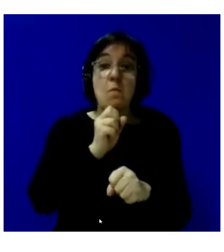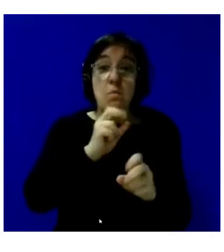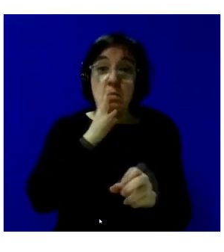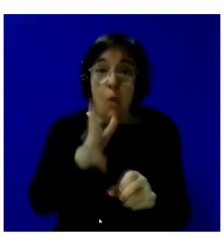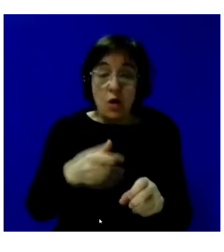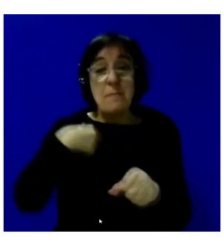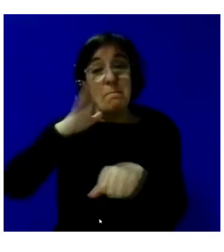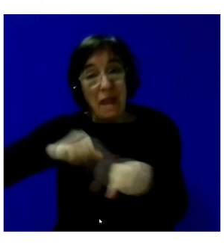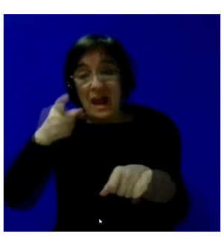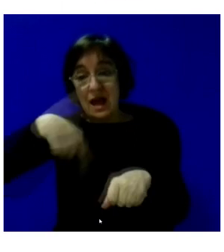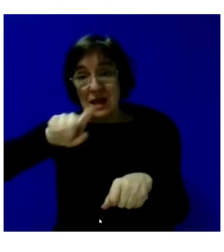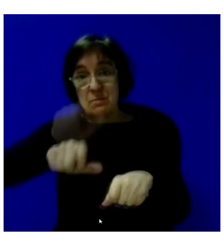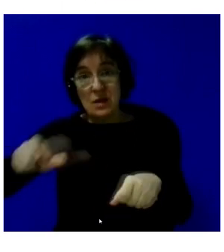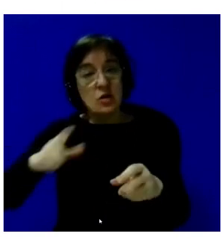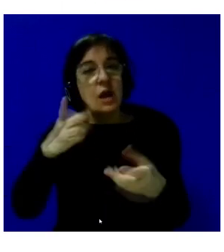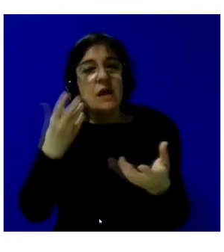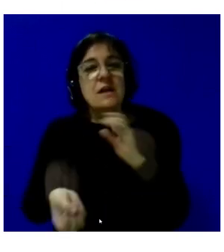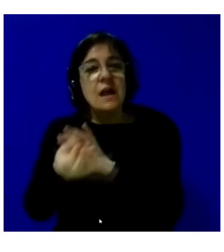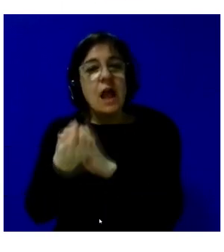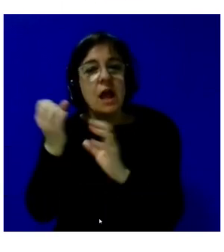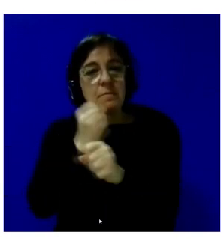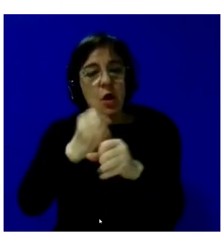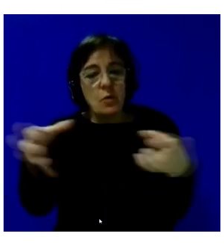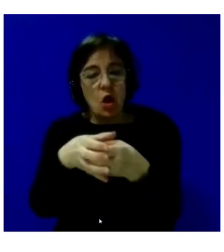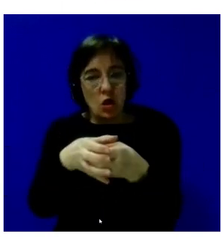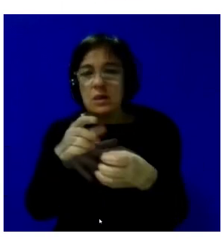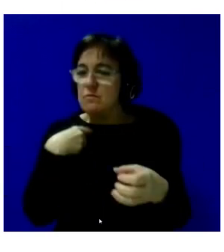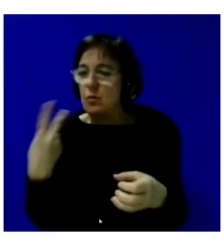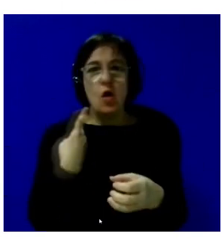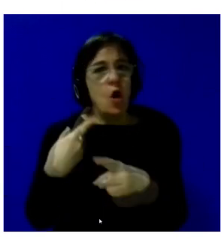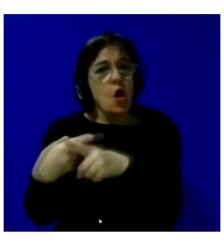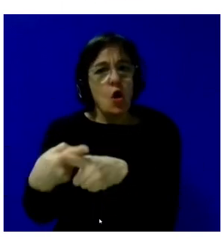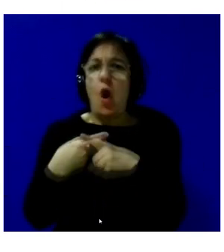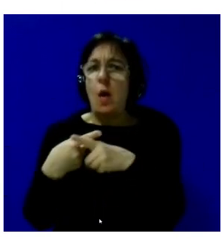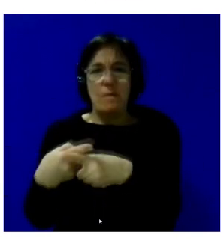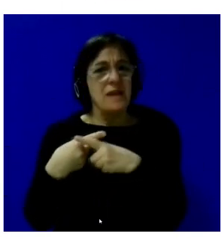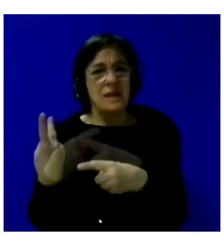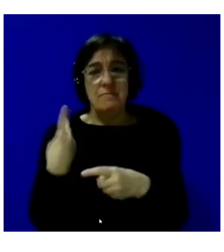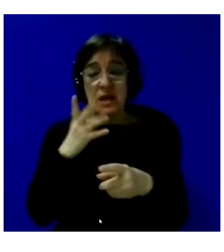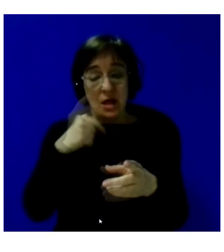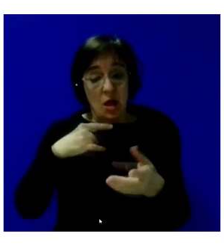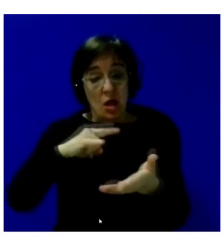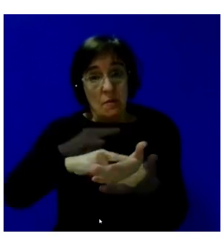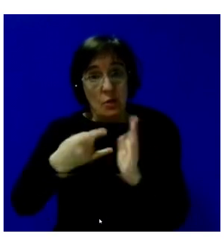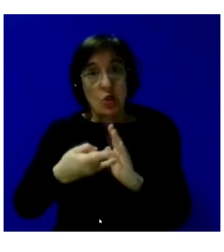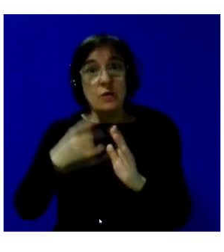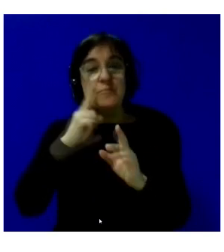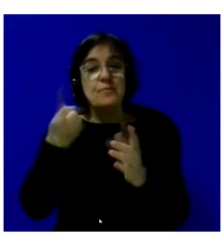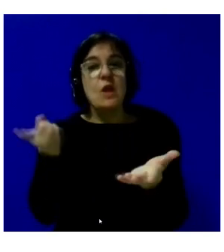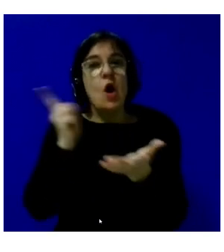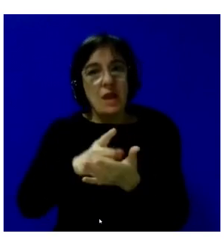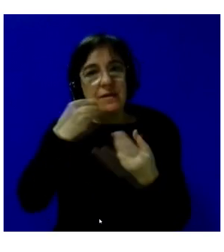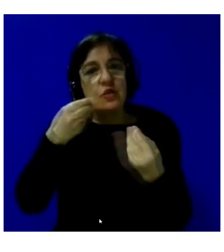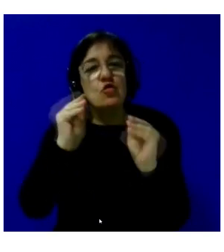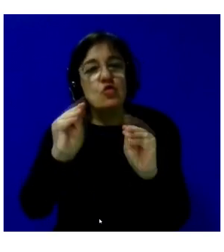empleo para este colectivo social es una misión que compartimos. El proyecto Retoma tu vida nace con el